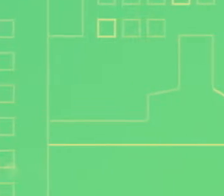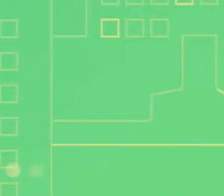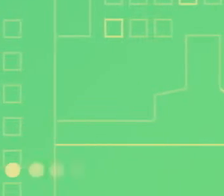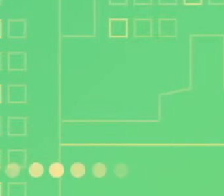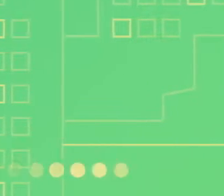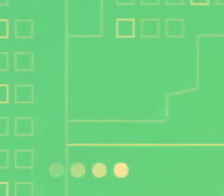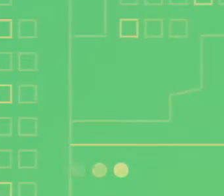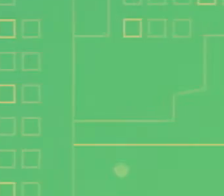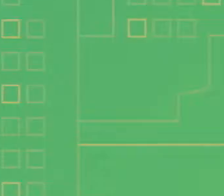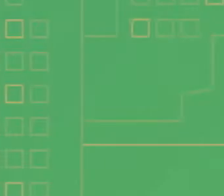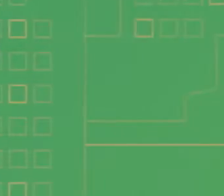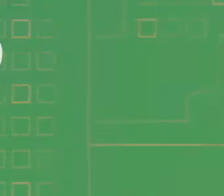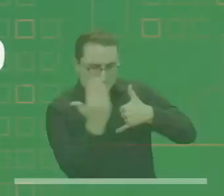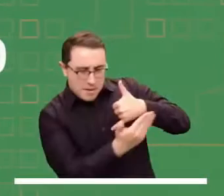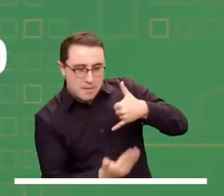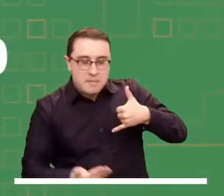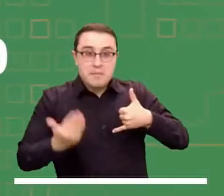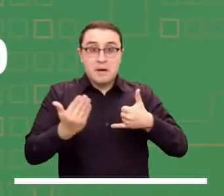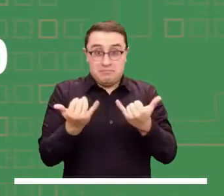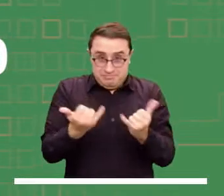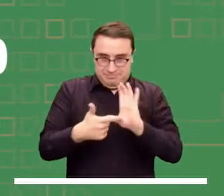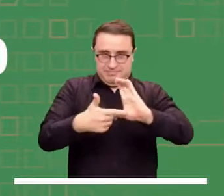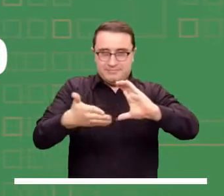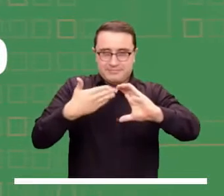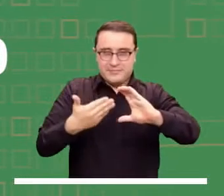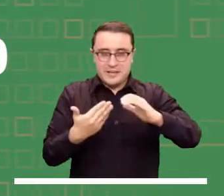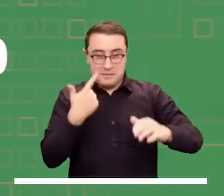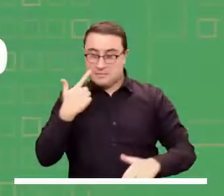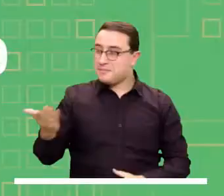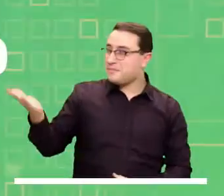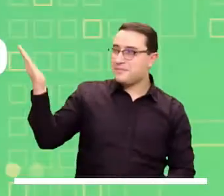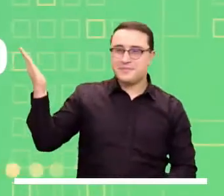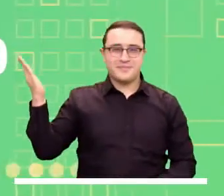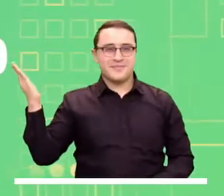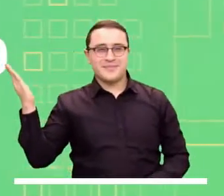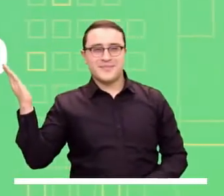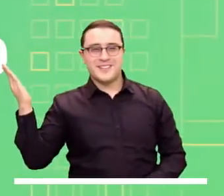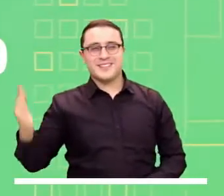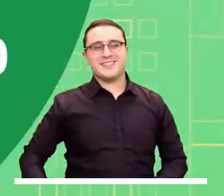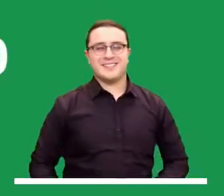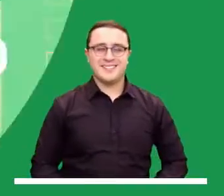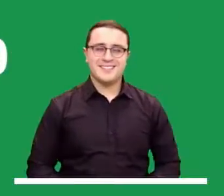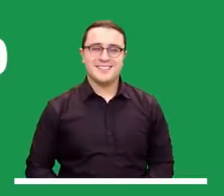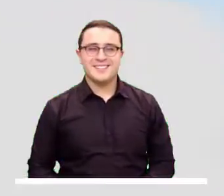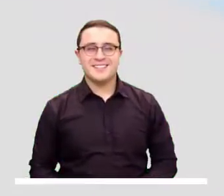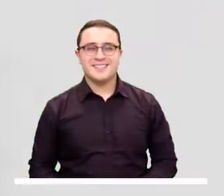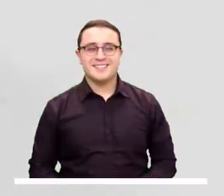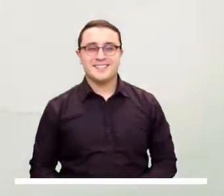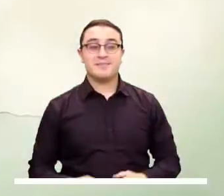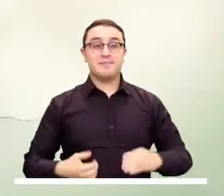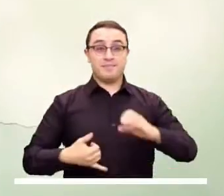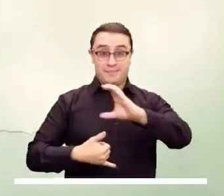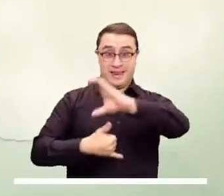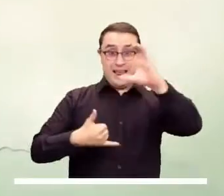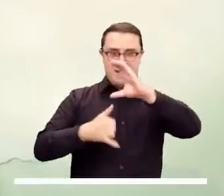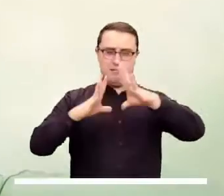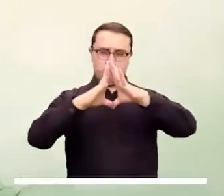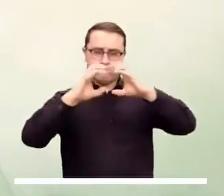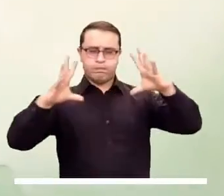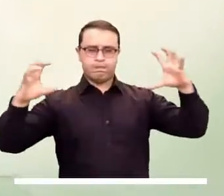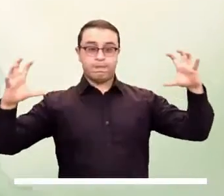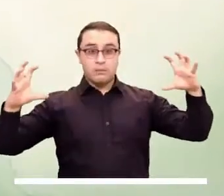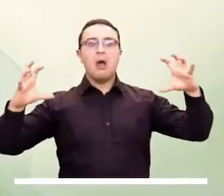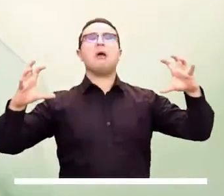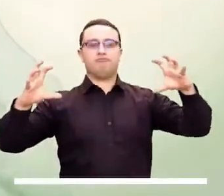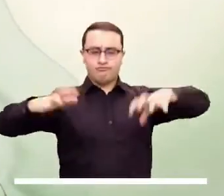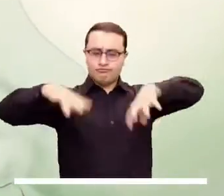Los invitamos a que sigan conectados con el pronóstico del tiempo. En esta ocasión les presentamos las condiciones meteorológicas de la tarde en el país.